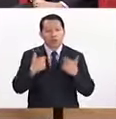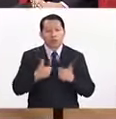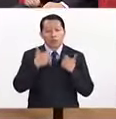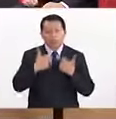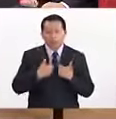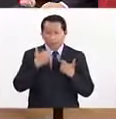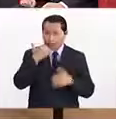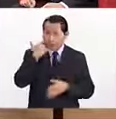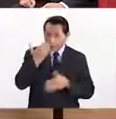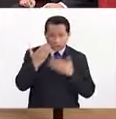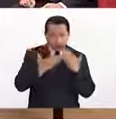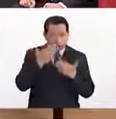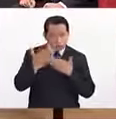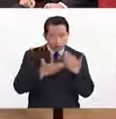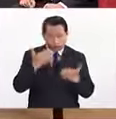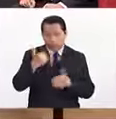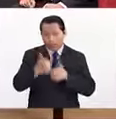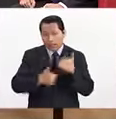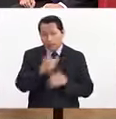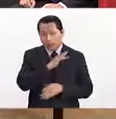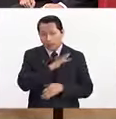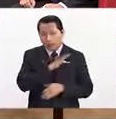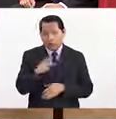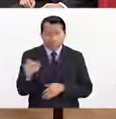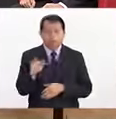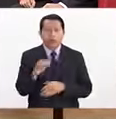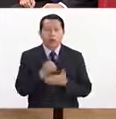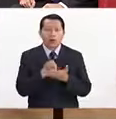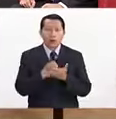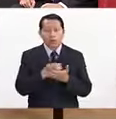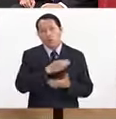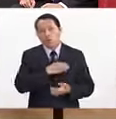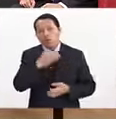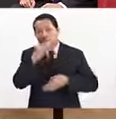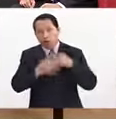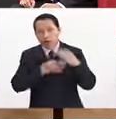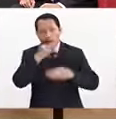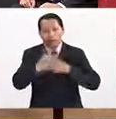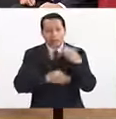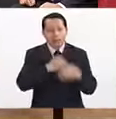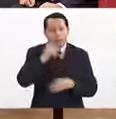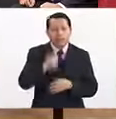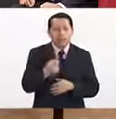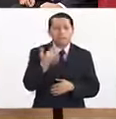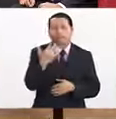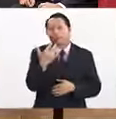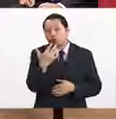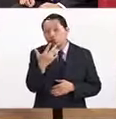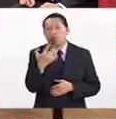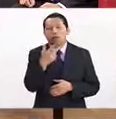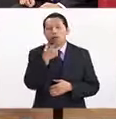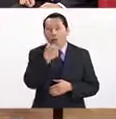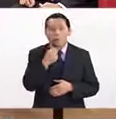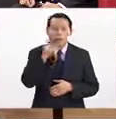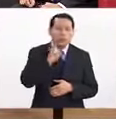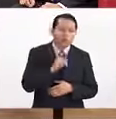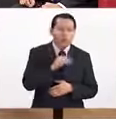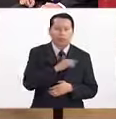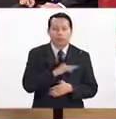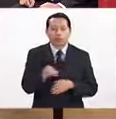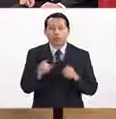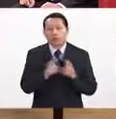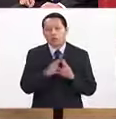que quieran estudiar una carrera, pues está la de Economía. Y qué buena noticia eso de que 50 y 50 hombres y mujeres, ¿no?